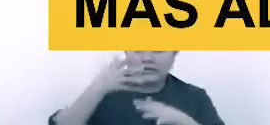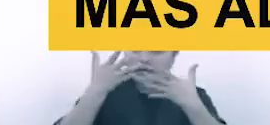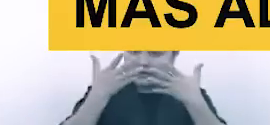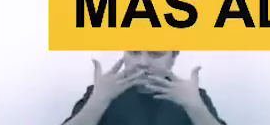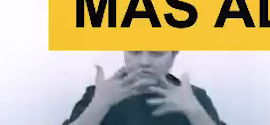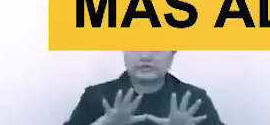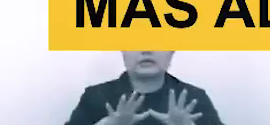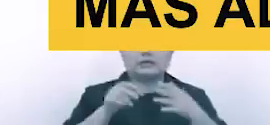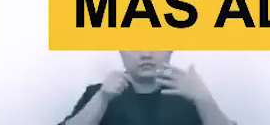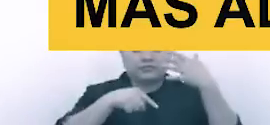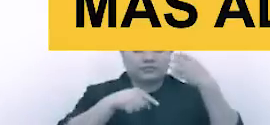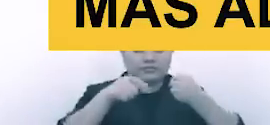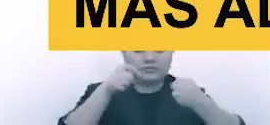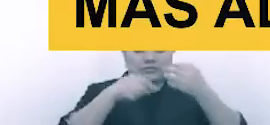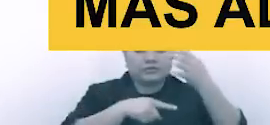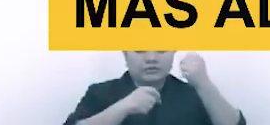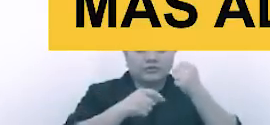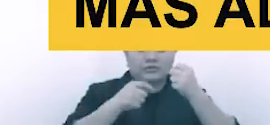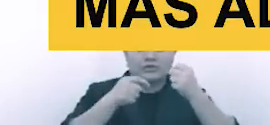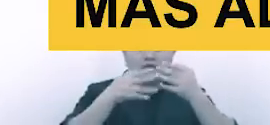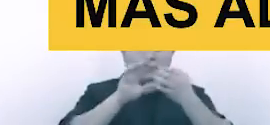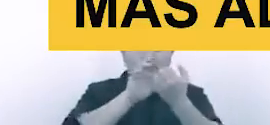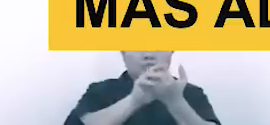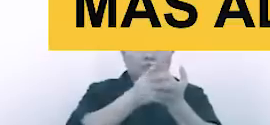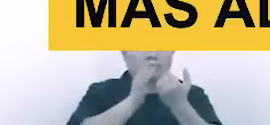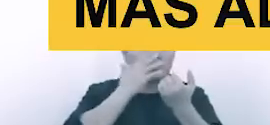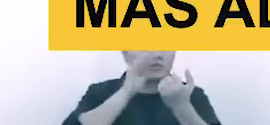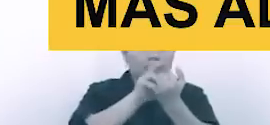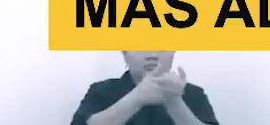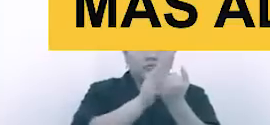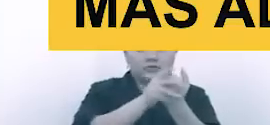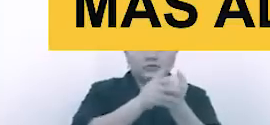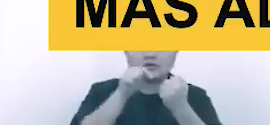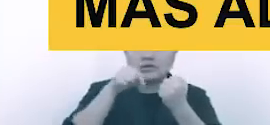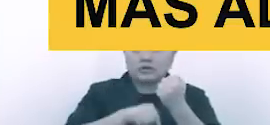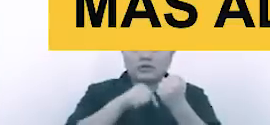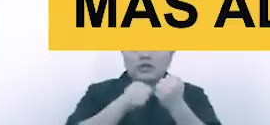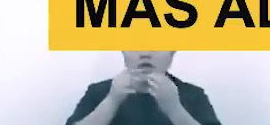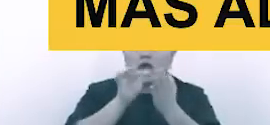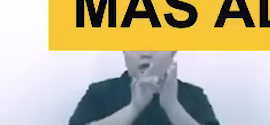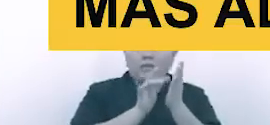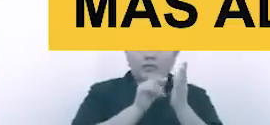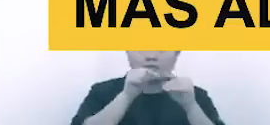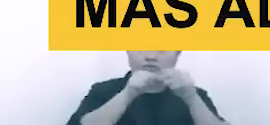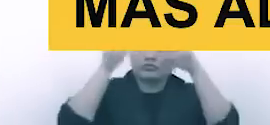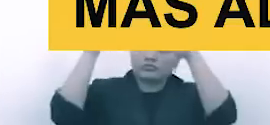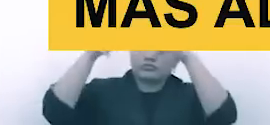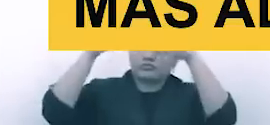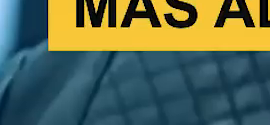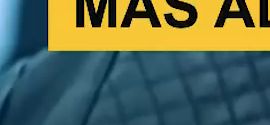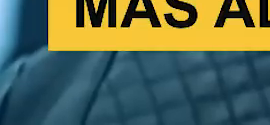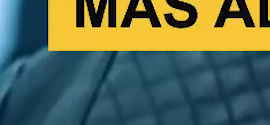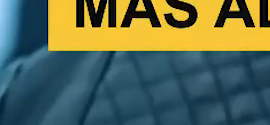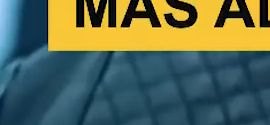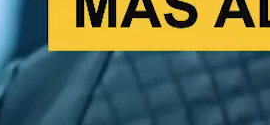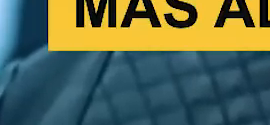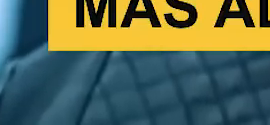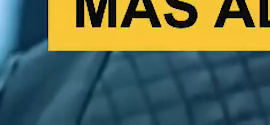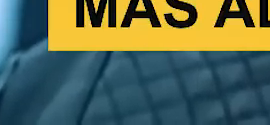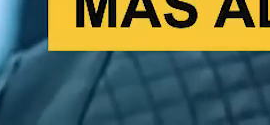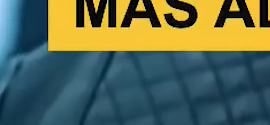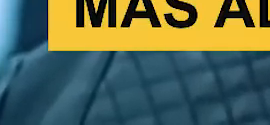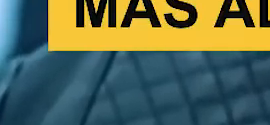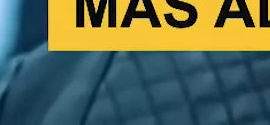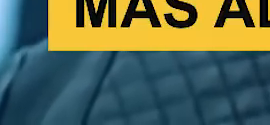haber sembrado la milpa y deberían de estar aprovechando este pequeño temporal que hay en nuestro país. Pero al parecer